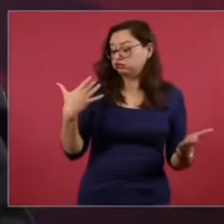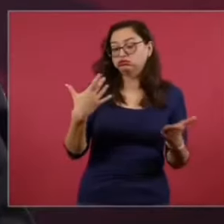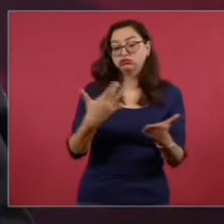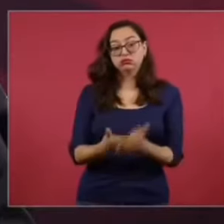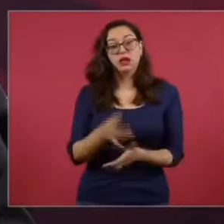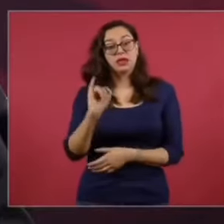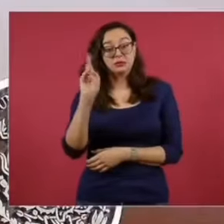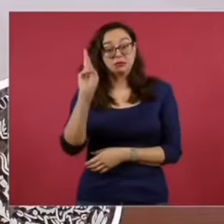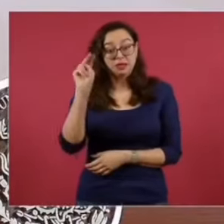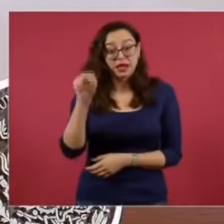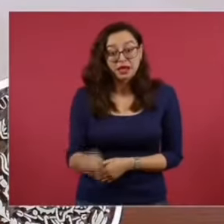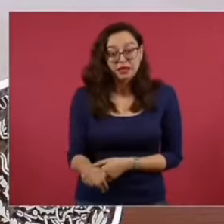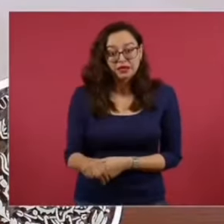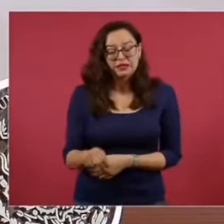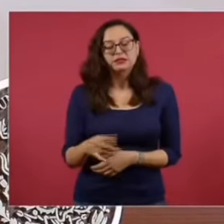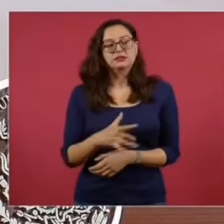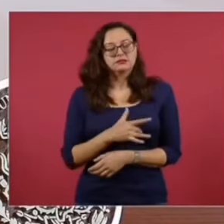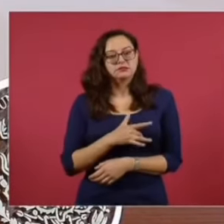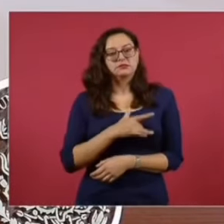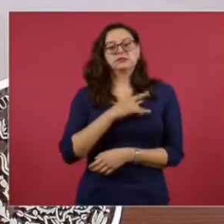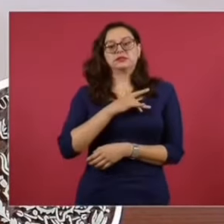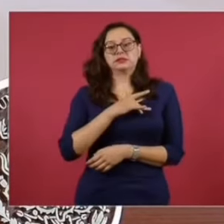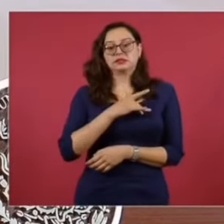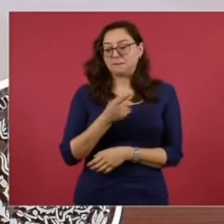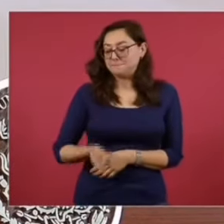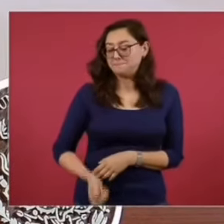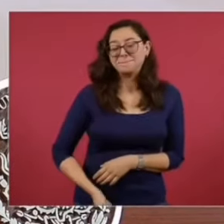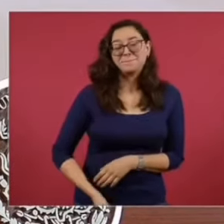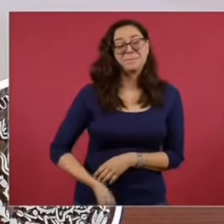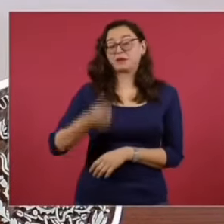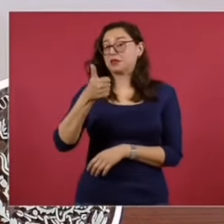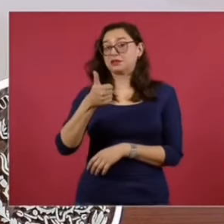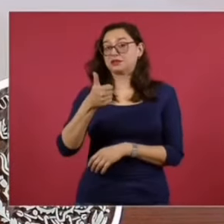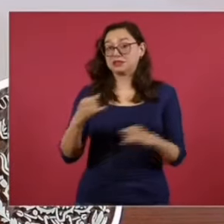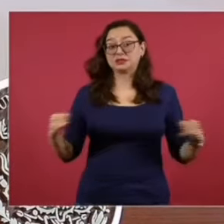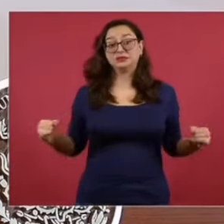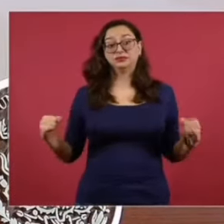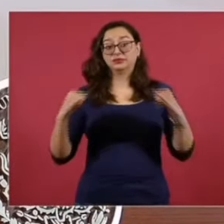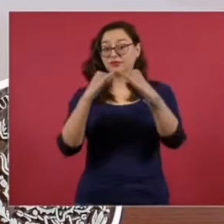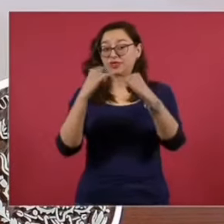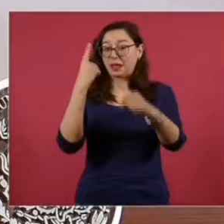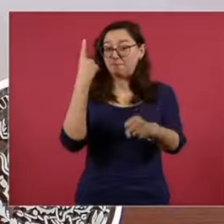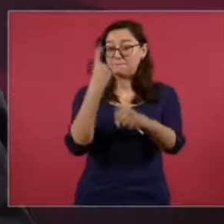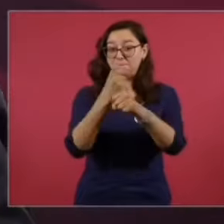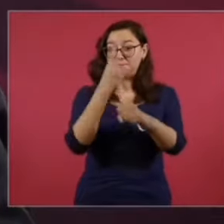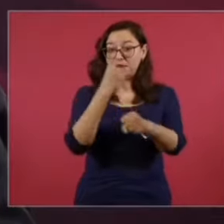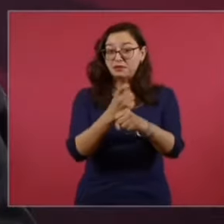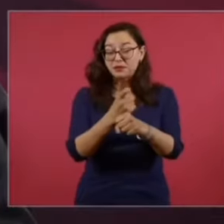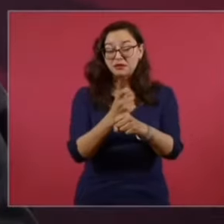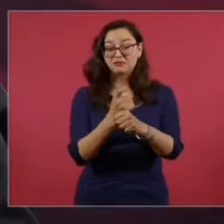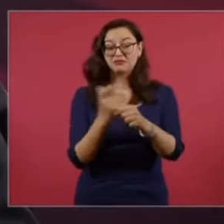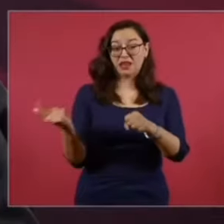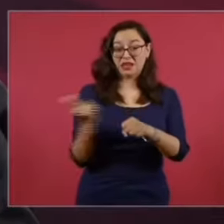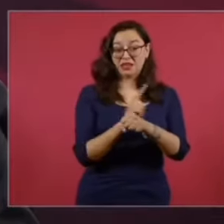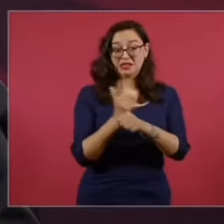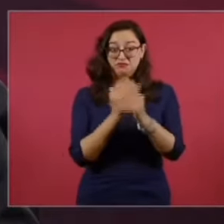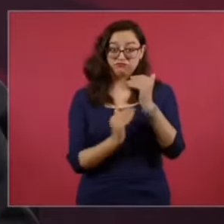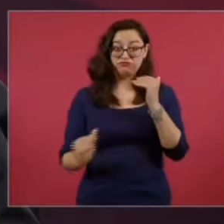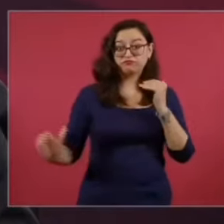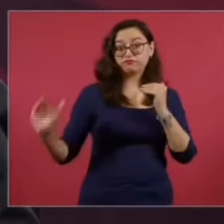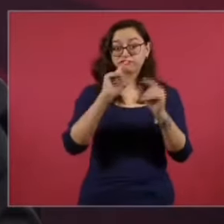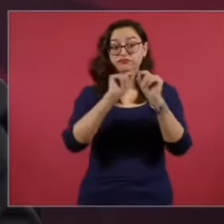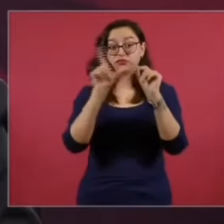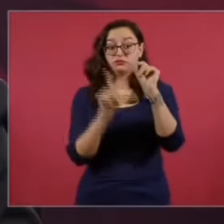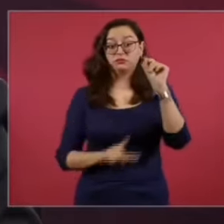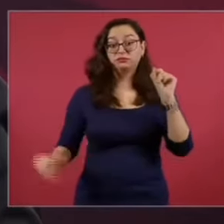Politécnico Nacional se convierte en la primera institución de educación de nivel superior a nivel nacional